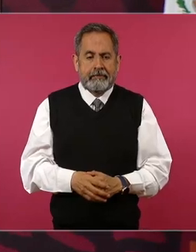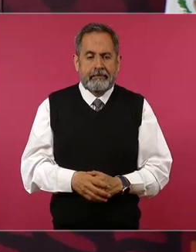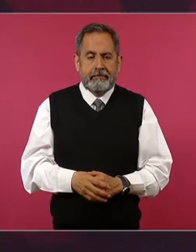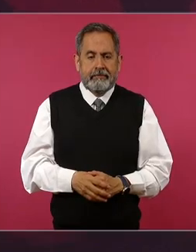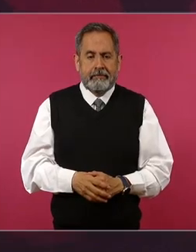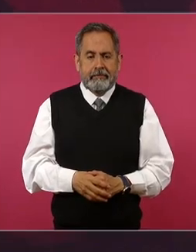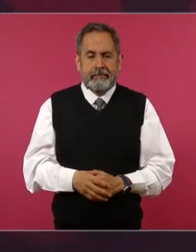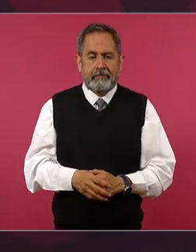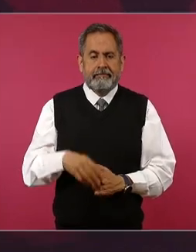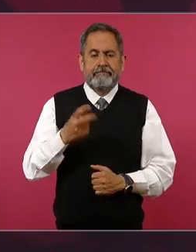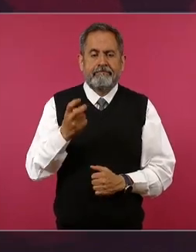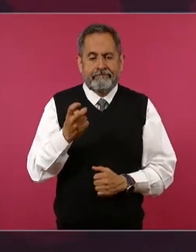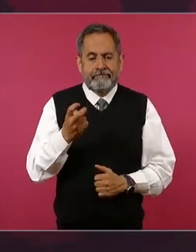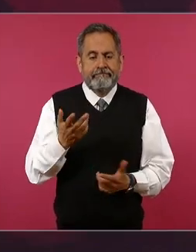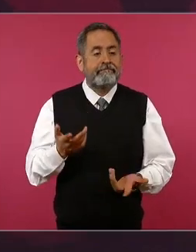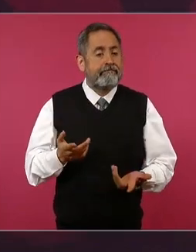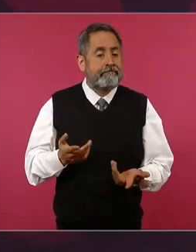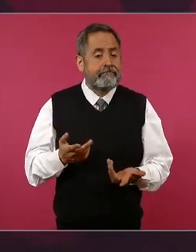y eso